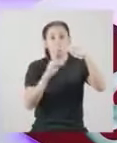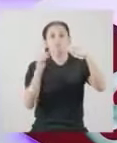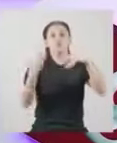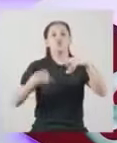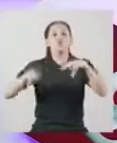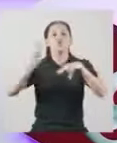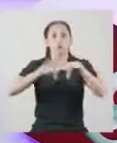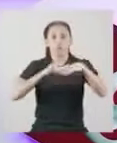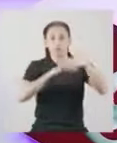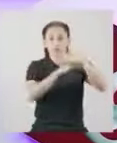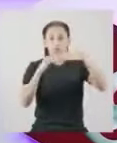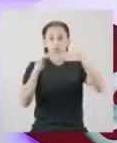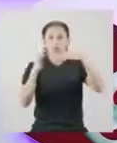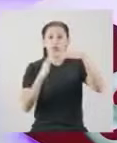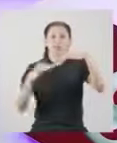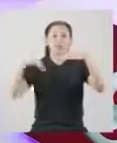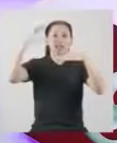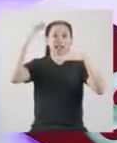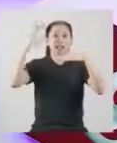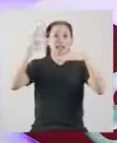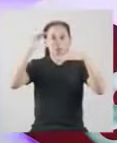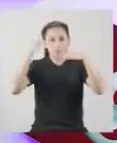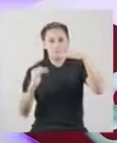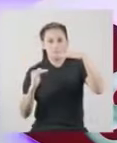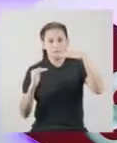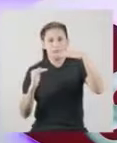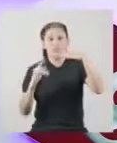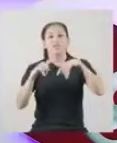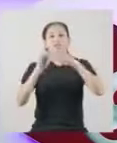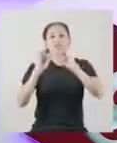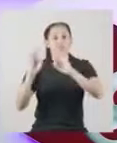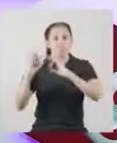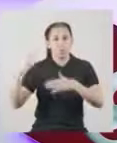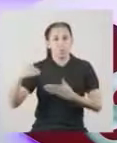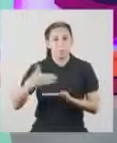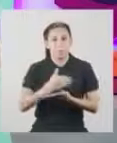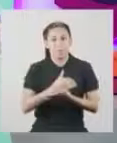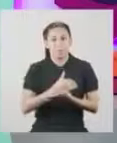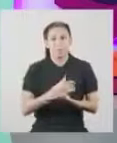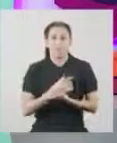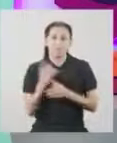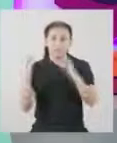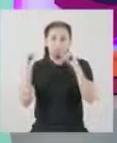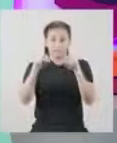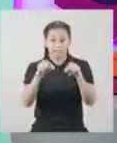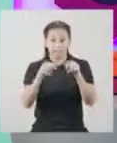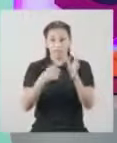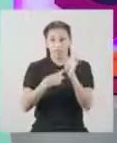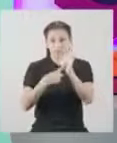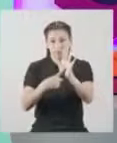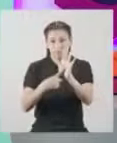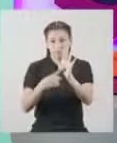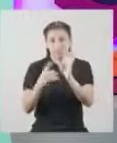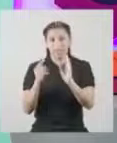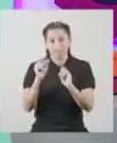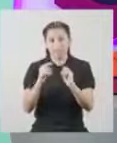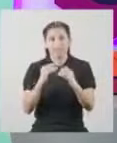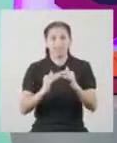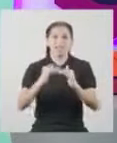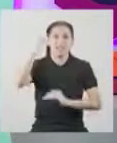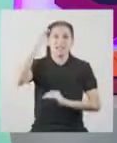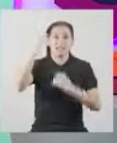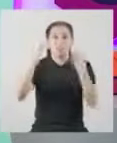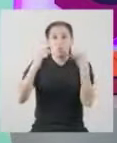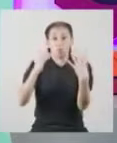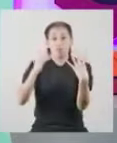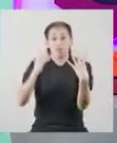saber qué es normal, extra grande o extra pequeño con respecto al tamaño de los peces. Para el caso de nuestra muestra, es extra